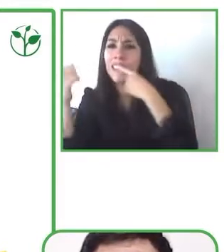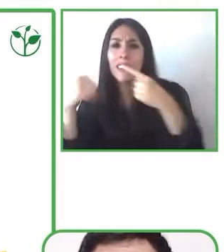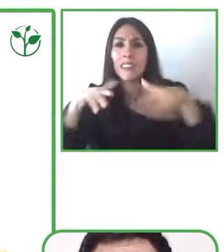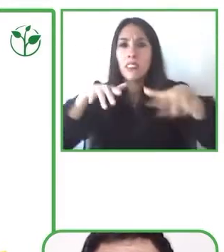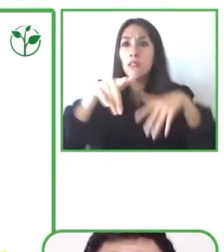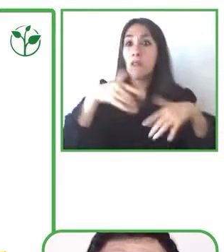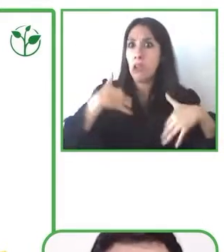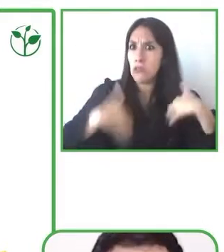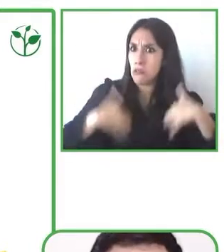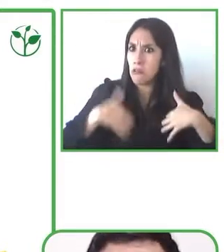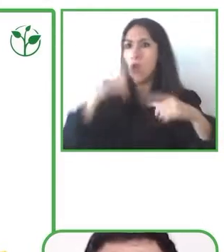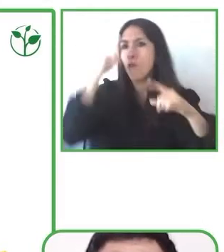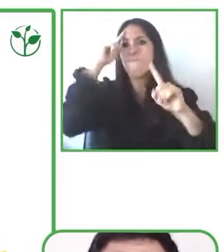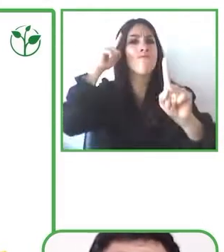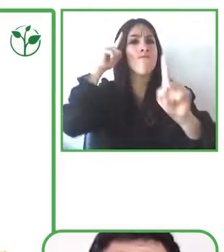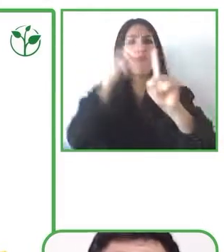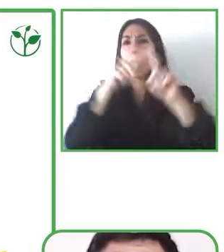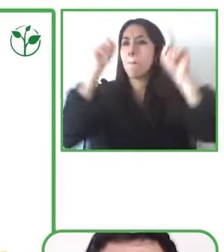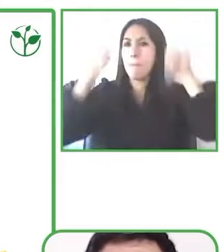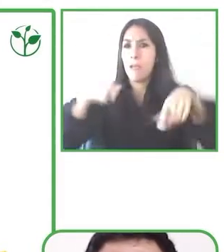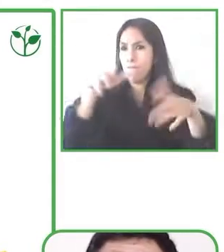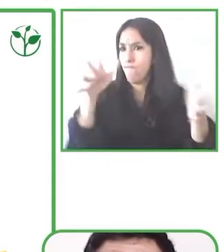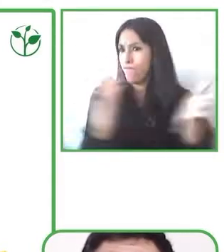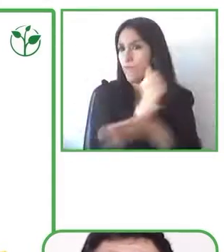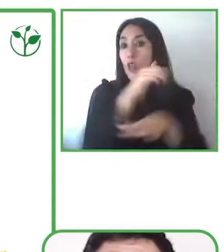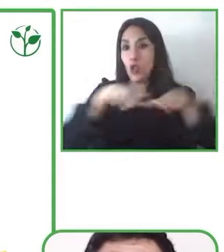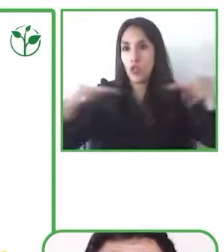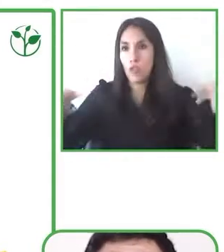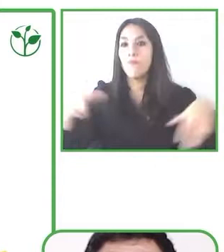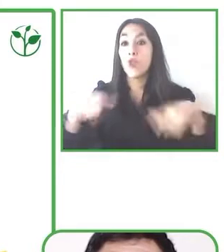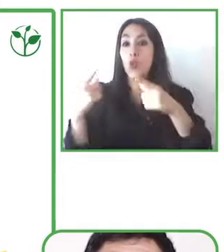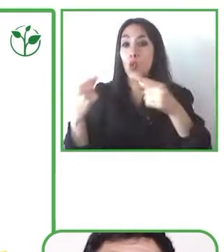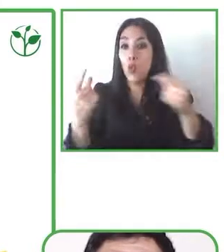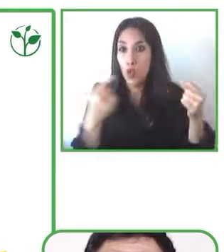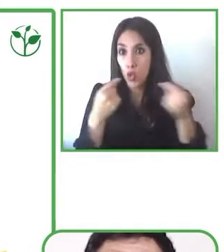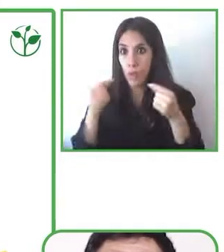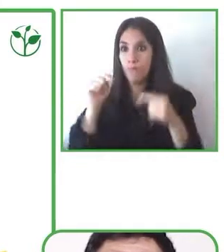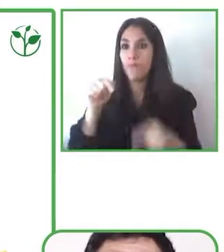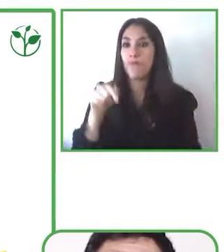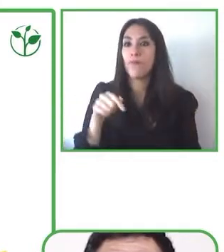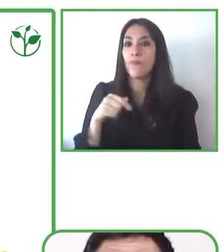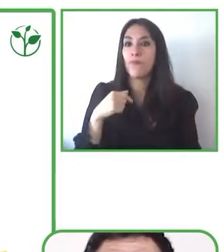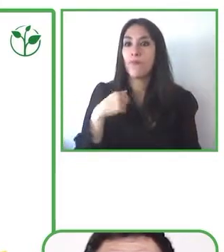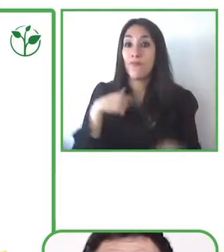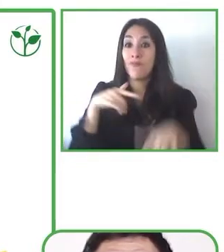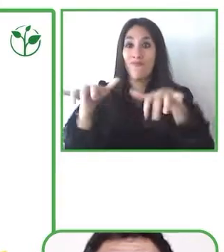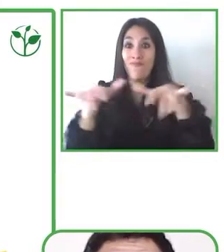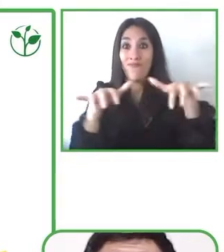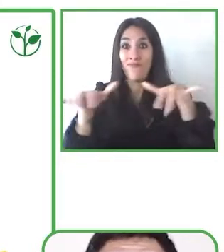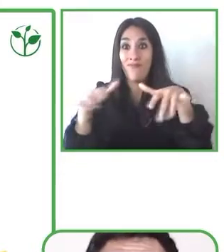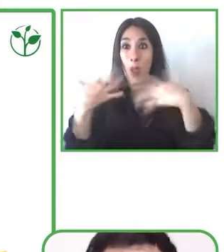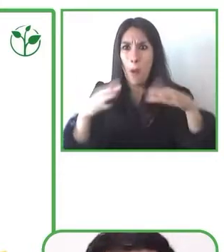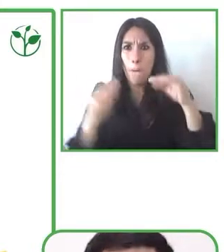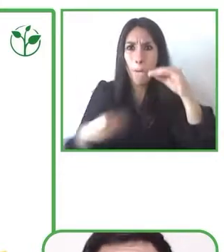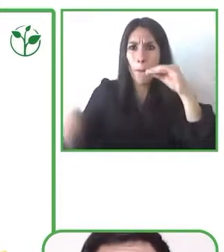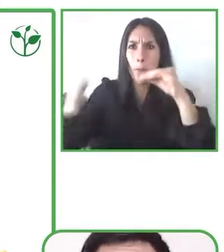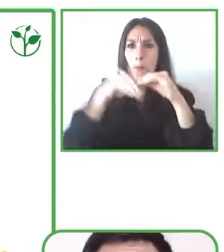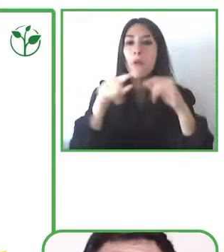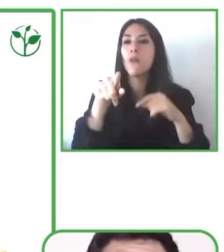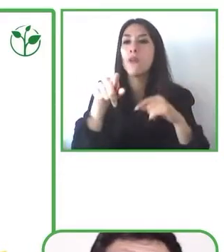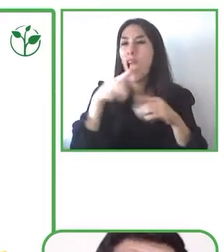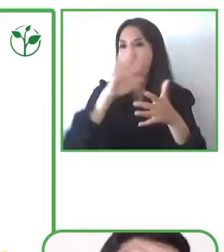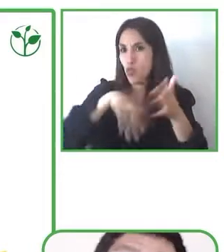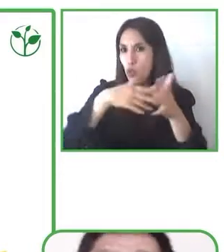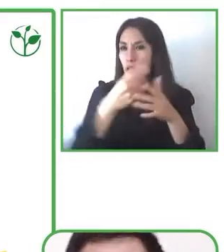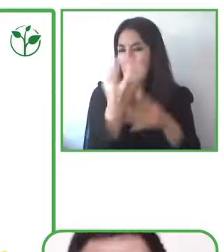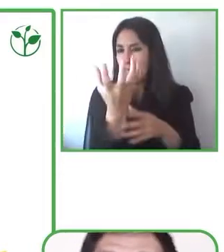en otros idiomas. La idea es que también el desarrollo desde el inicio nos permita a nosotros poder hacer los menos cambios para